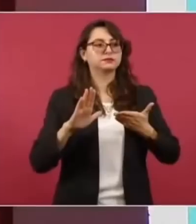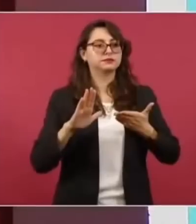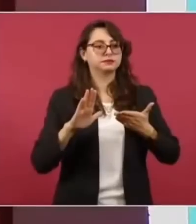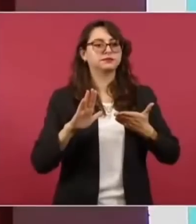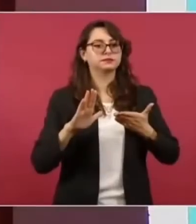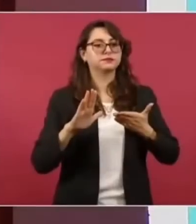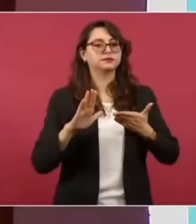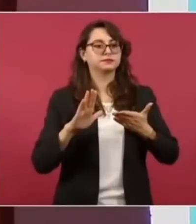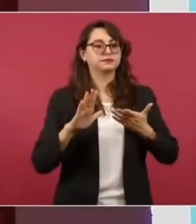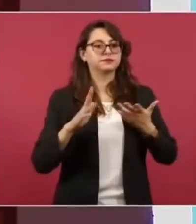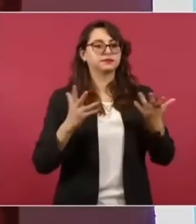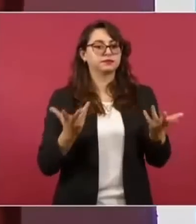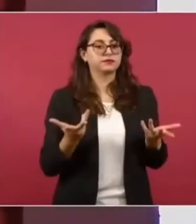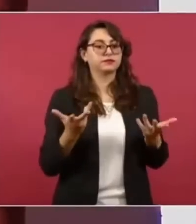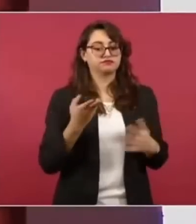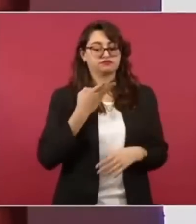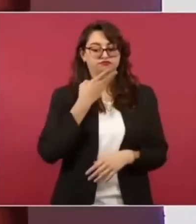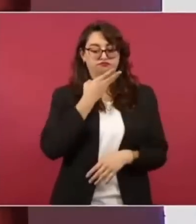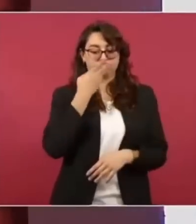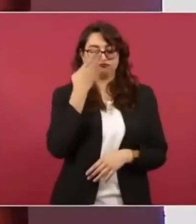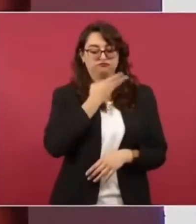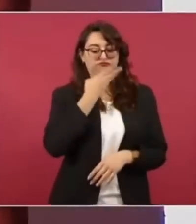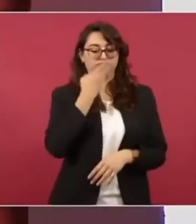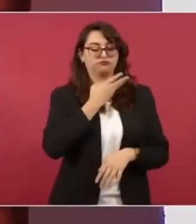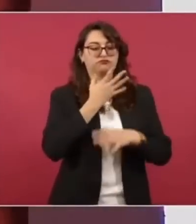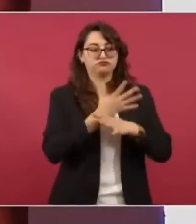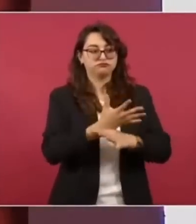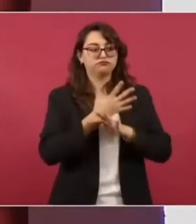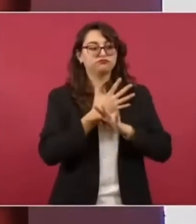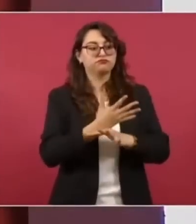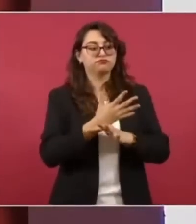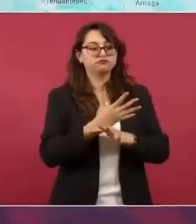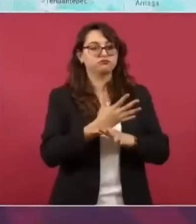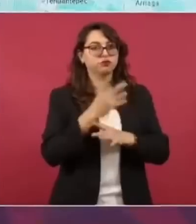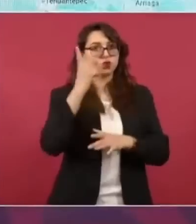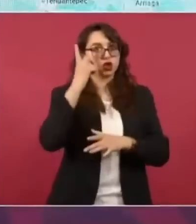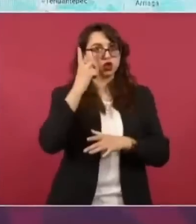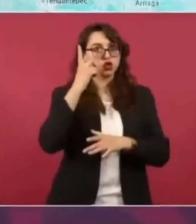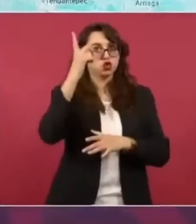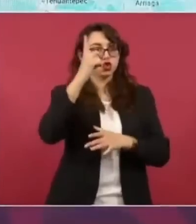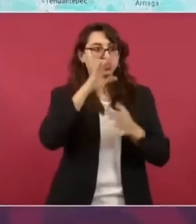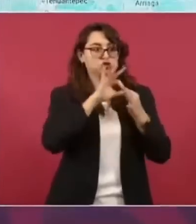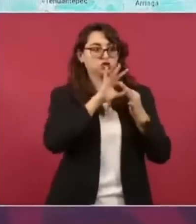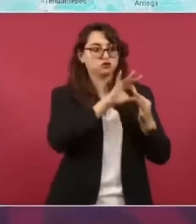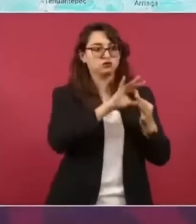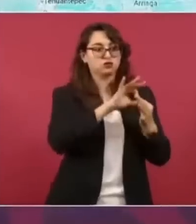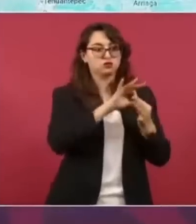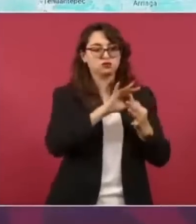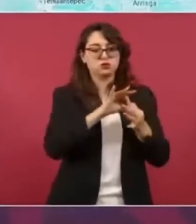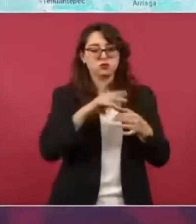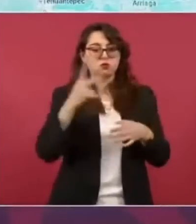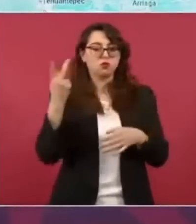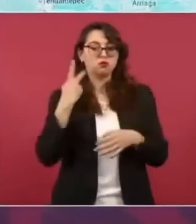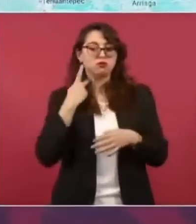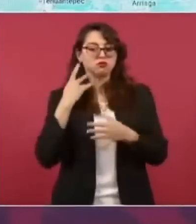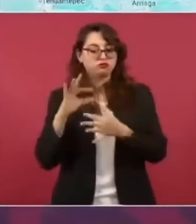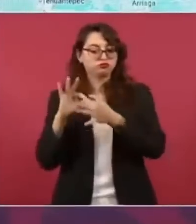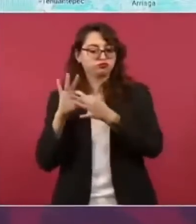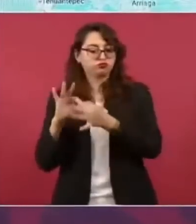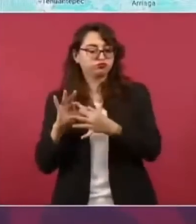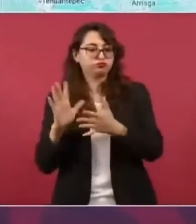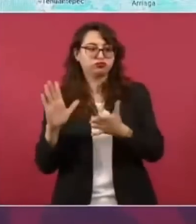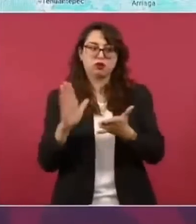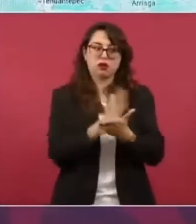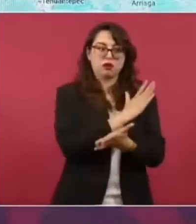porque de acuerdo al principio bíblico a Dios lo que es de Dios y a César lo que es del César así